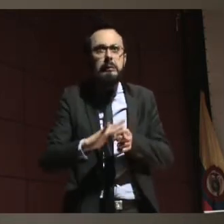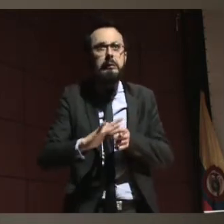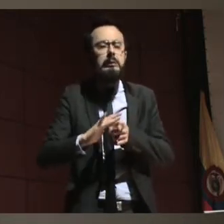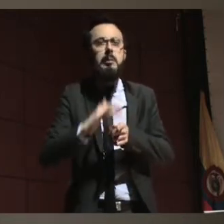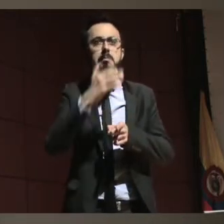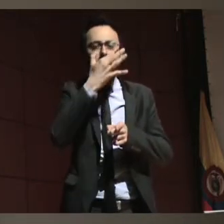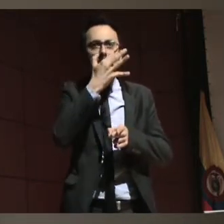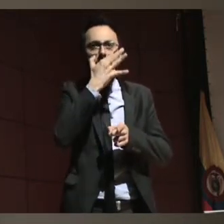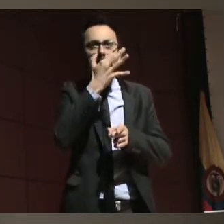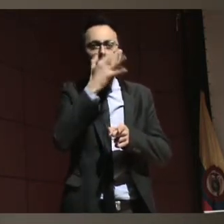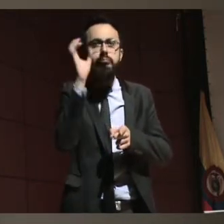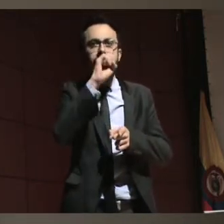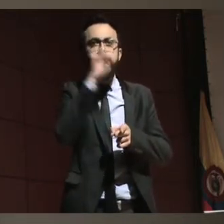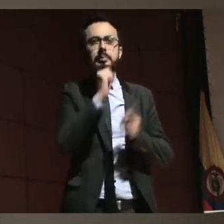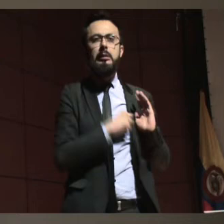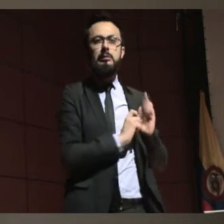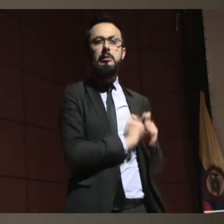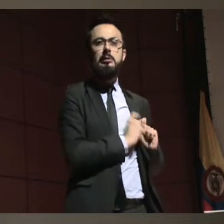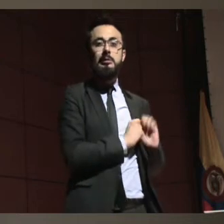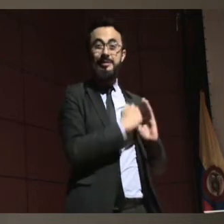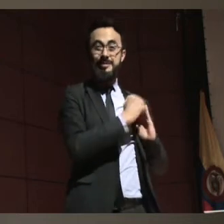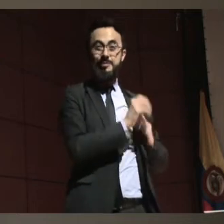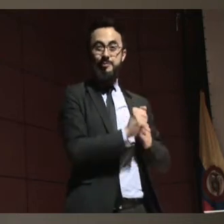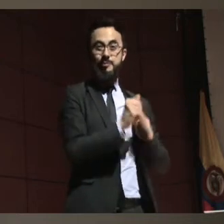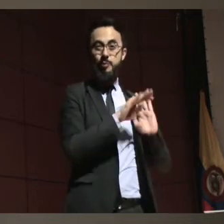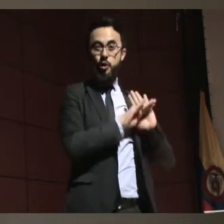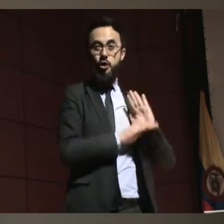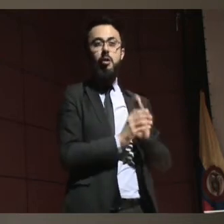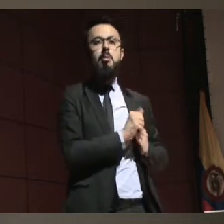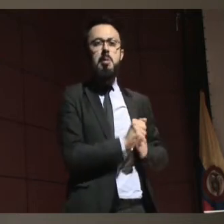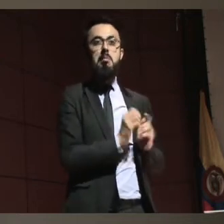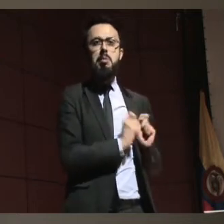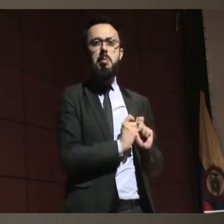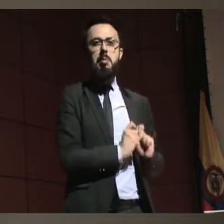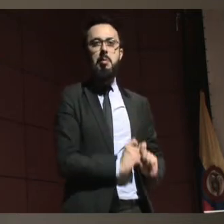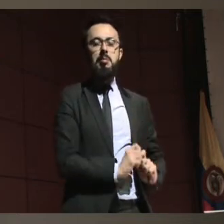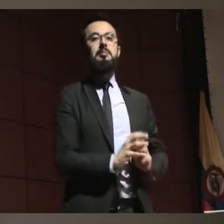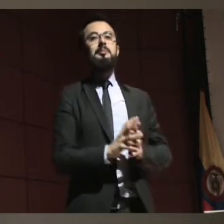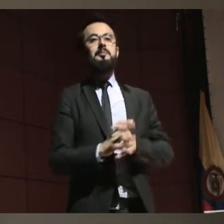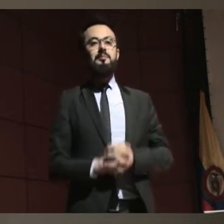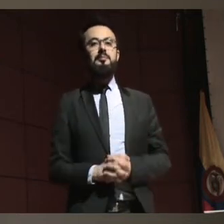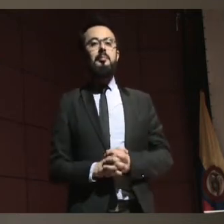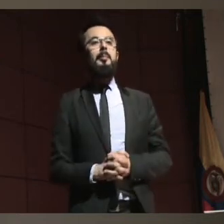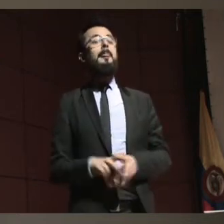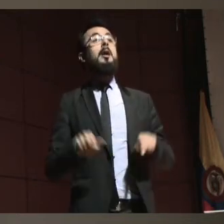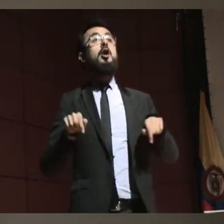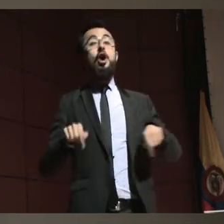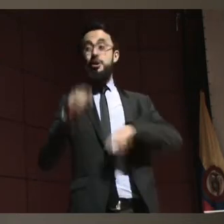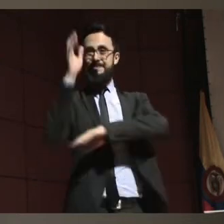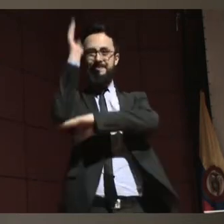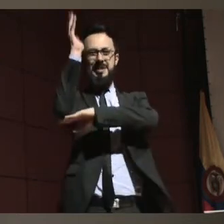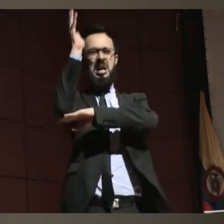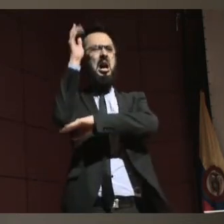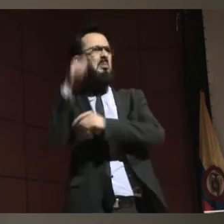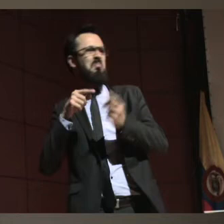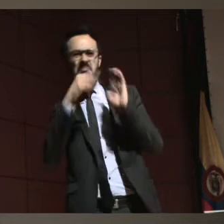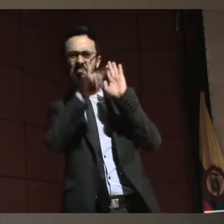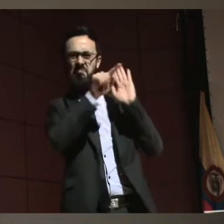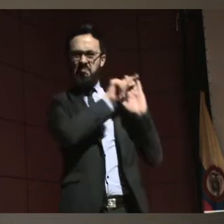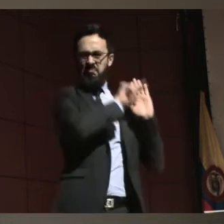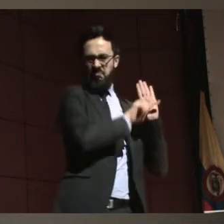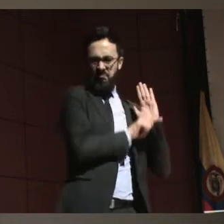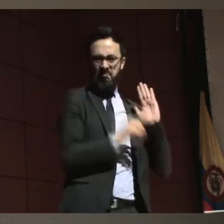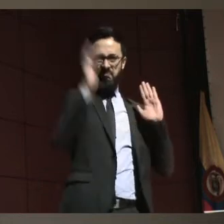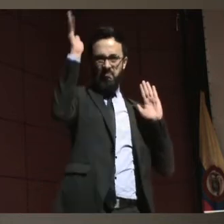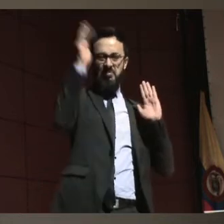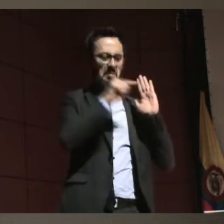quise partir de esto que que lo vamos a hablar todos seguramente, pero es que tenemos muy claro que la